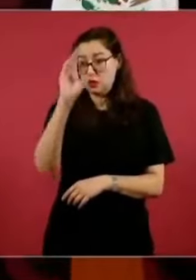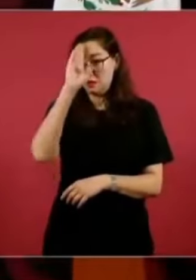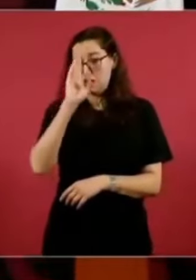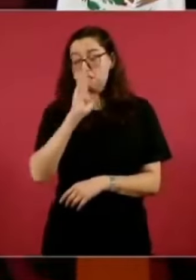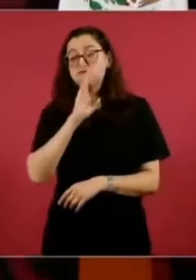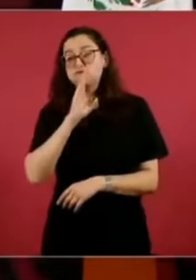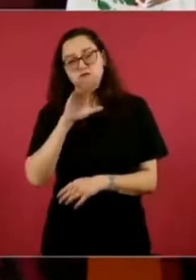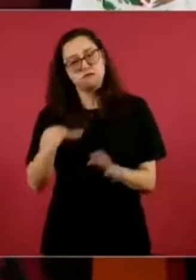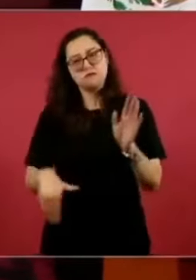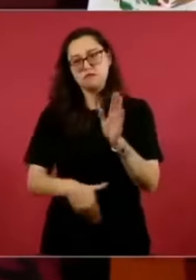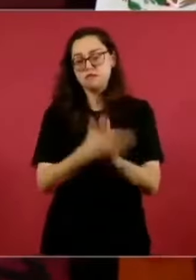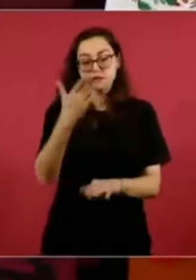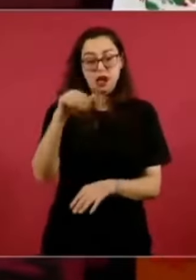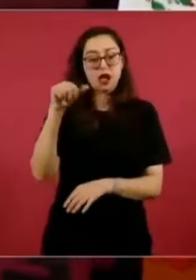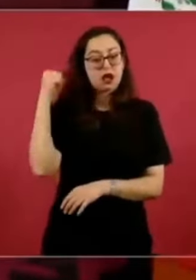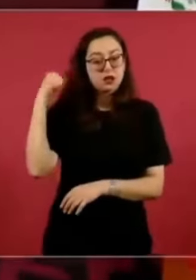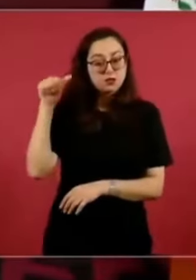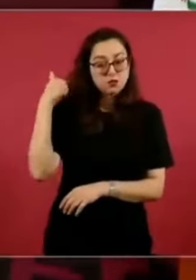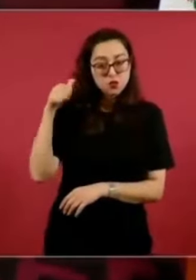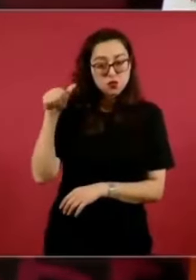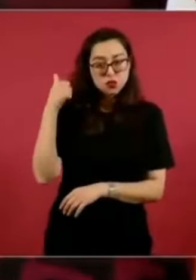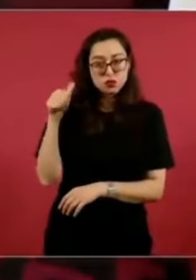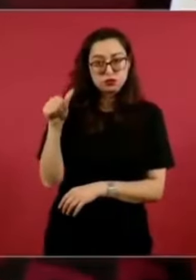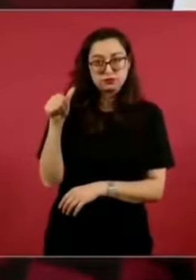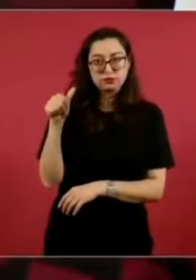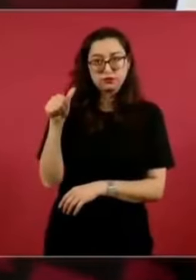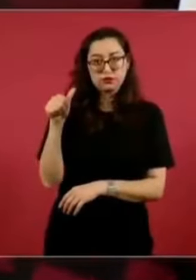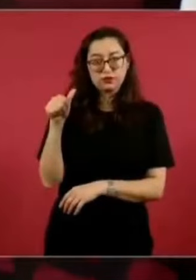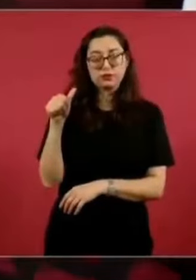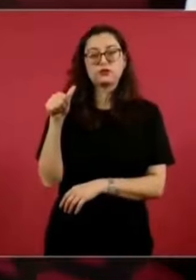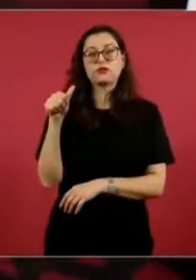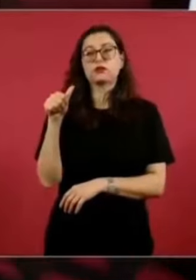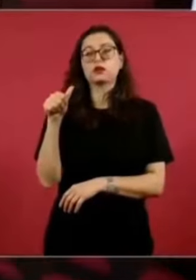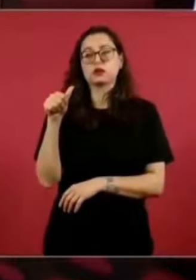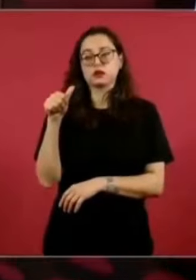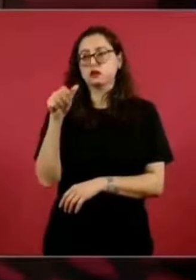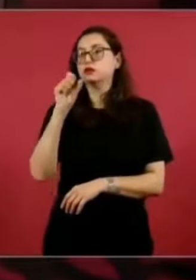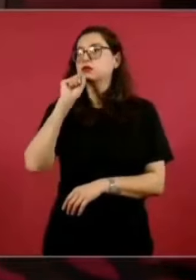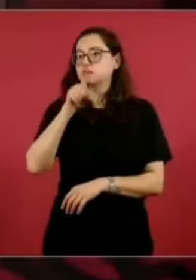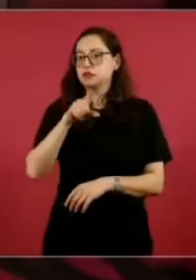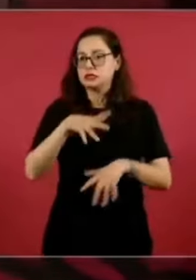Acapulco y vamos también a la costa chica